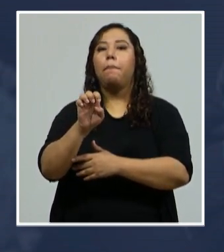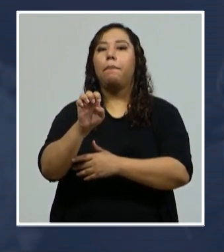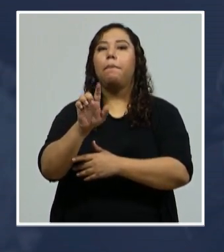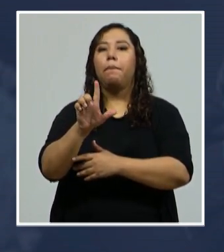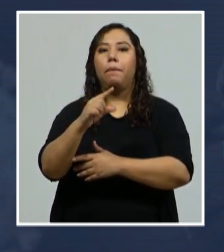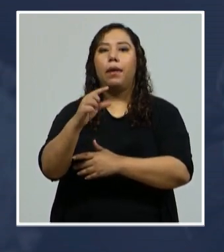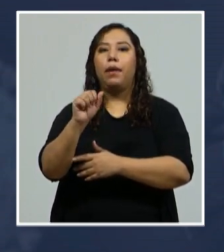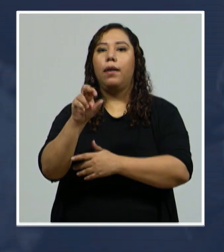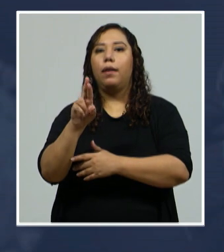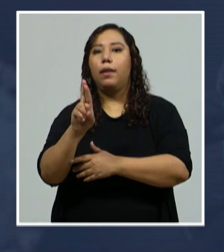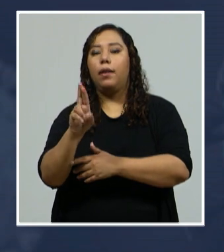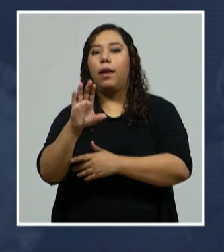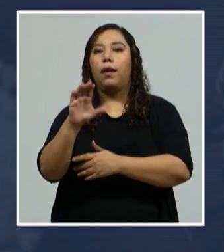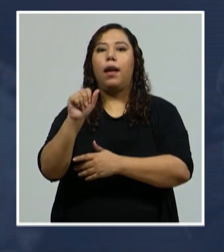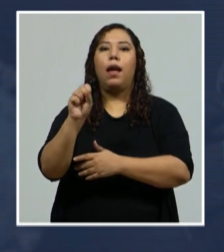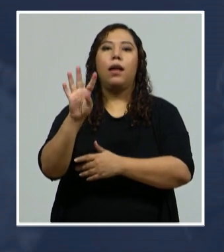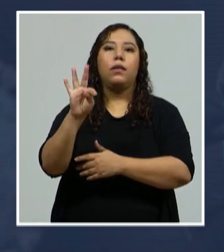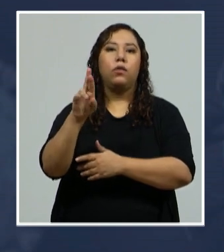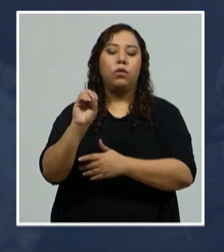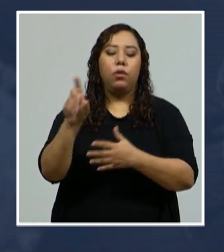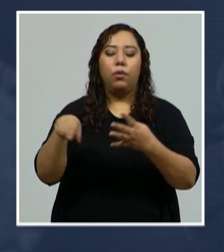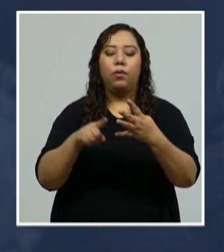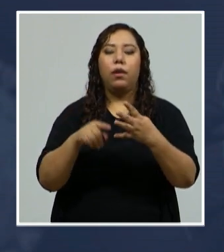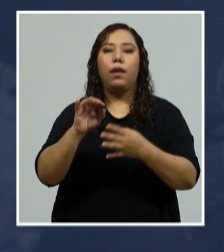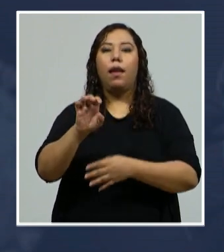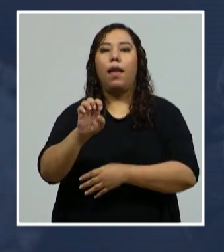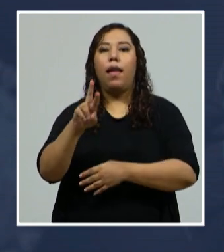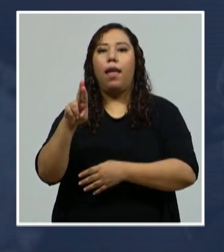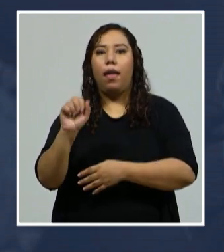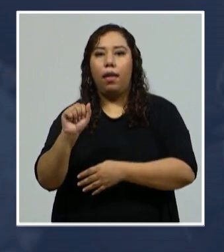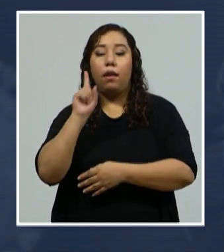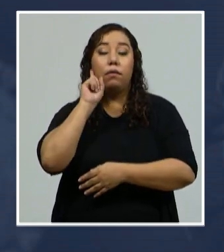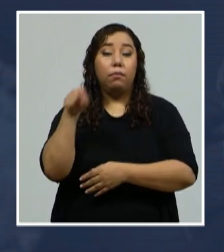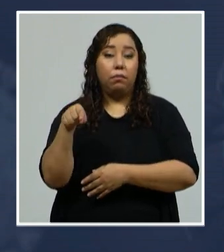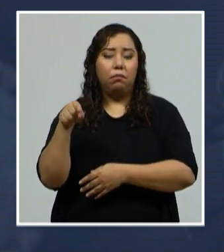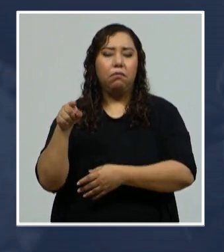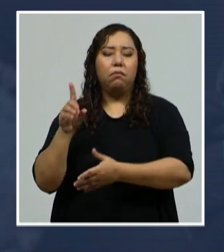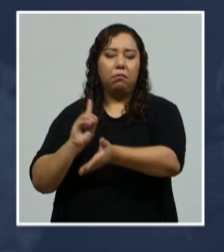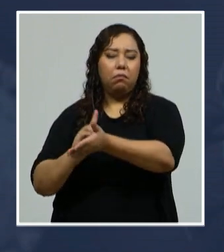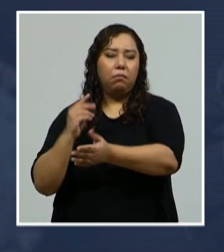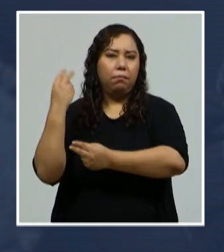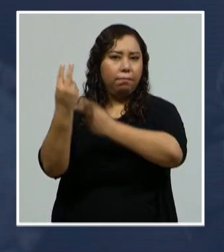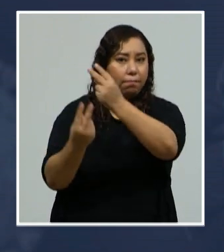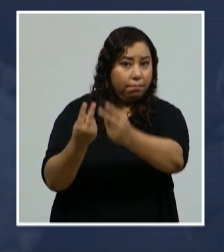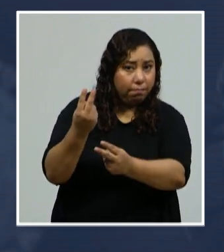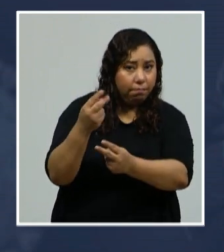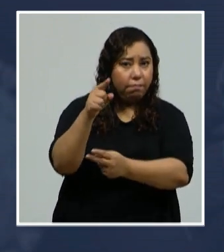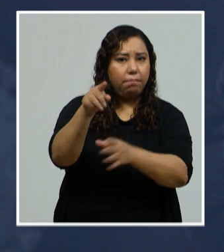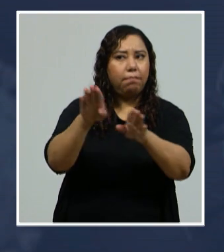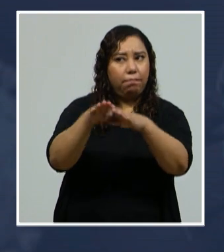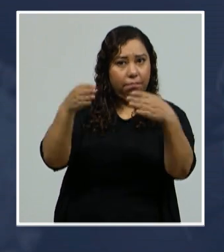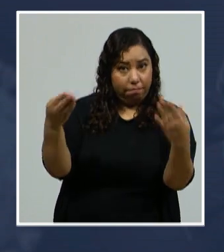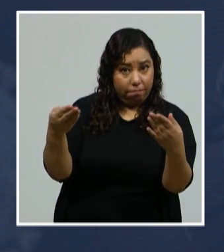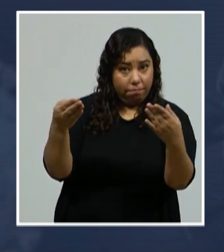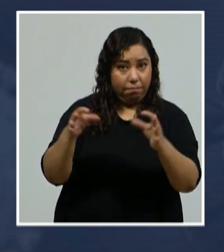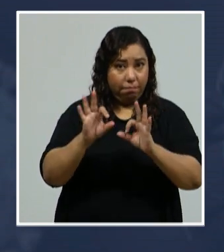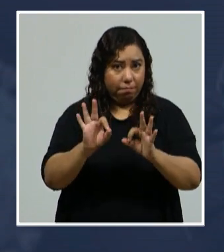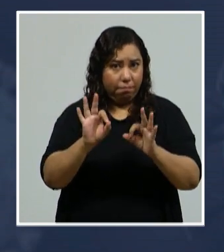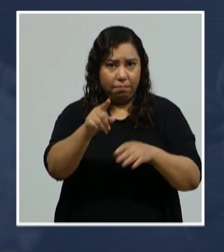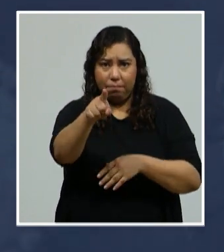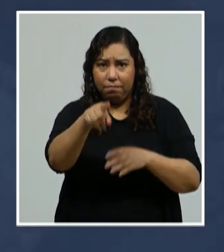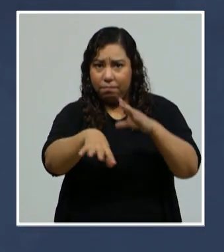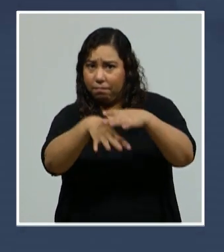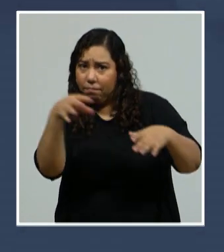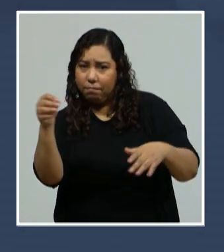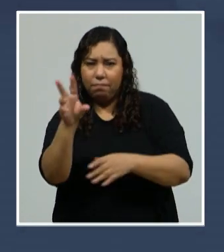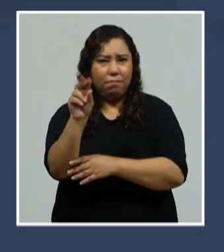septiembre, abra sus puertas para que los brigadistas le atiendan a usted y su familia. No ponga en riesgo su salud saliendo si